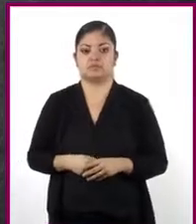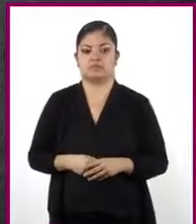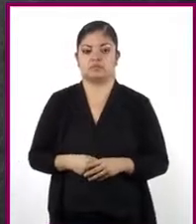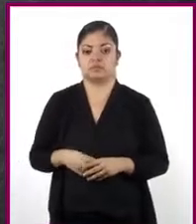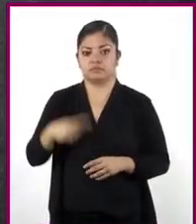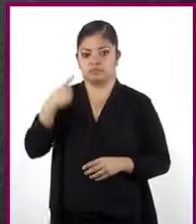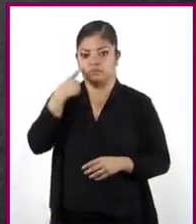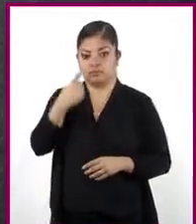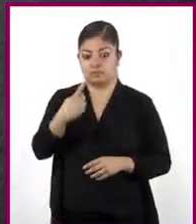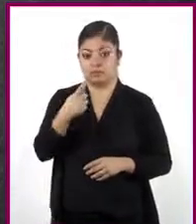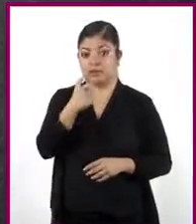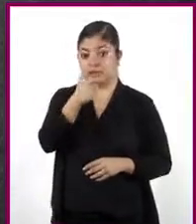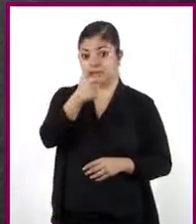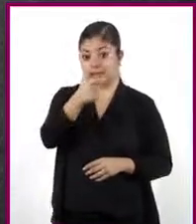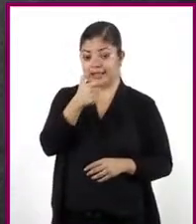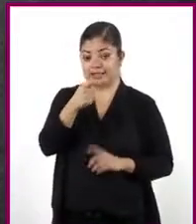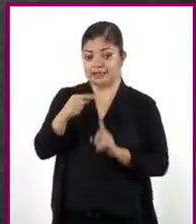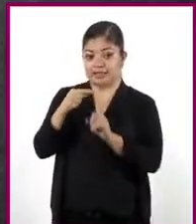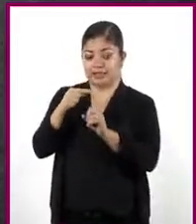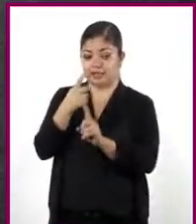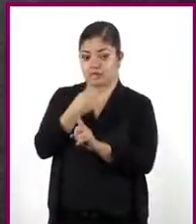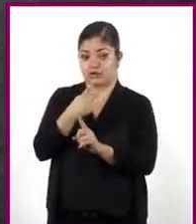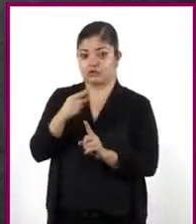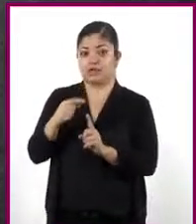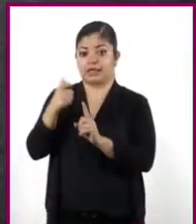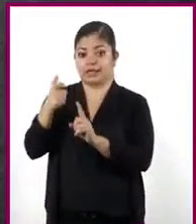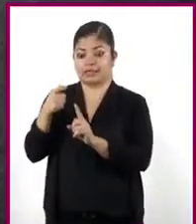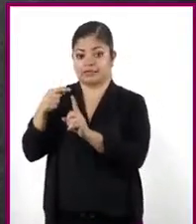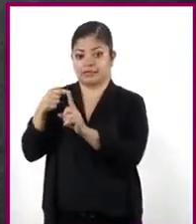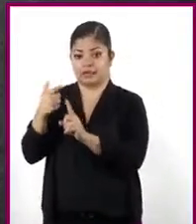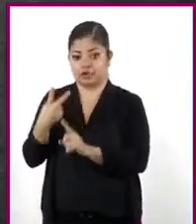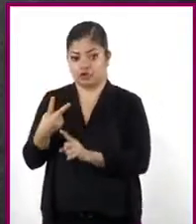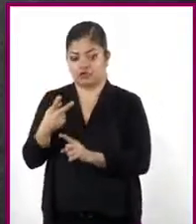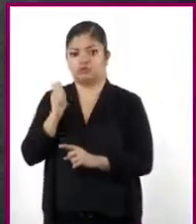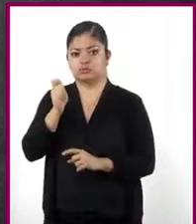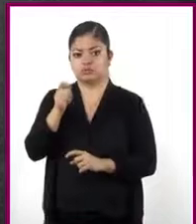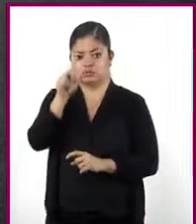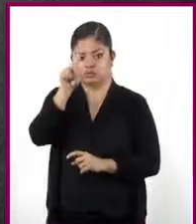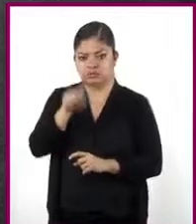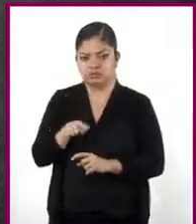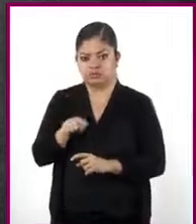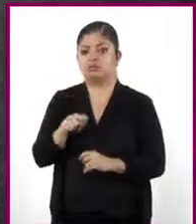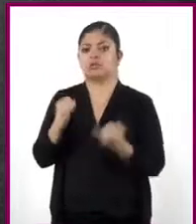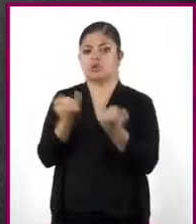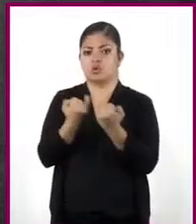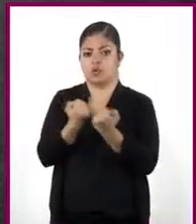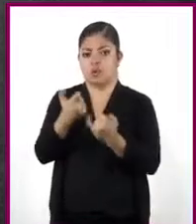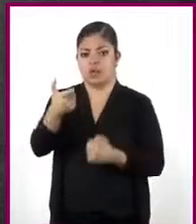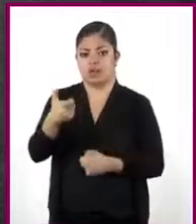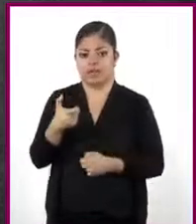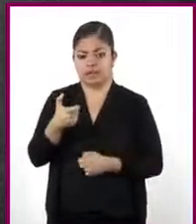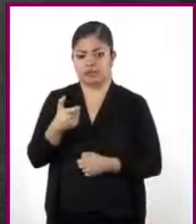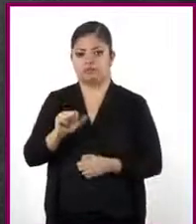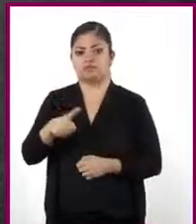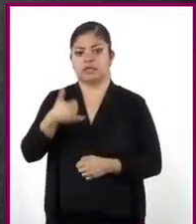Observa que X entre 2 más X entre 2 es igual a X. Y más Y es